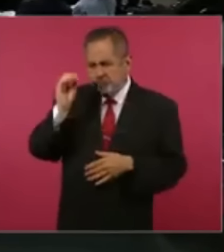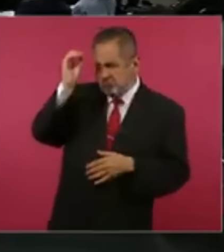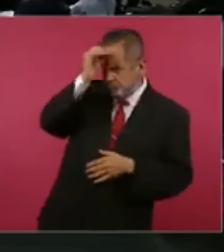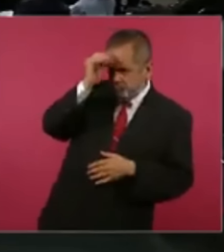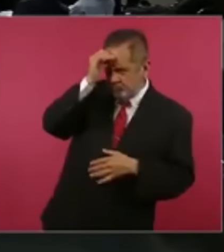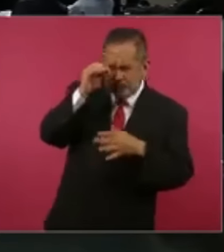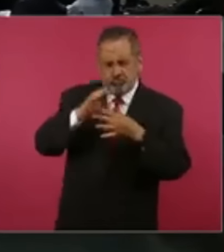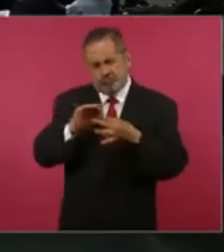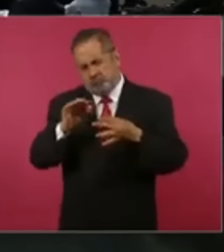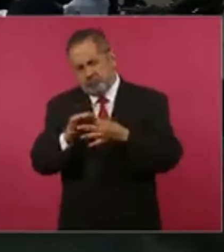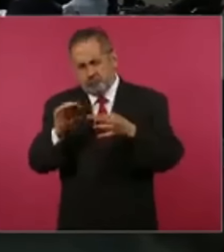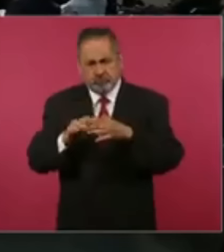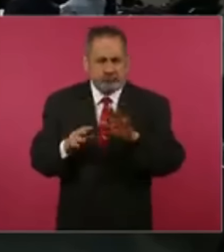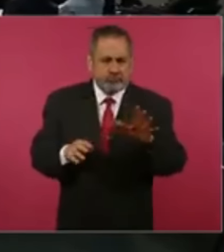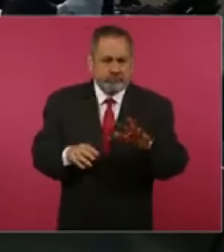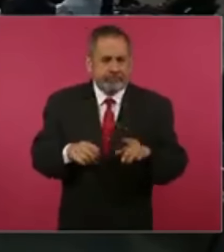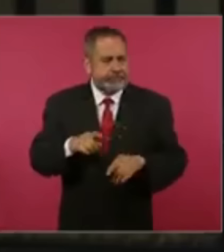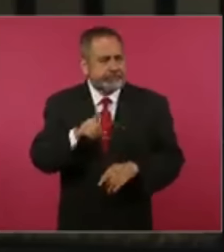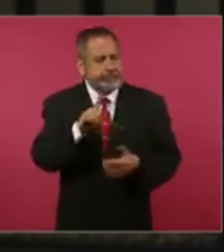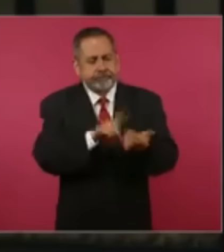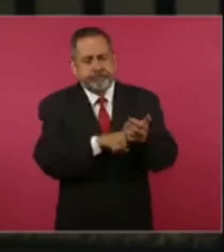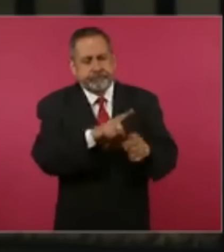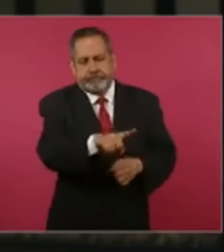respecto al tema sin saber.